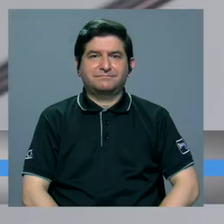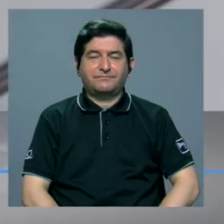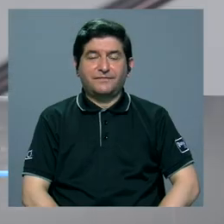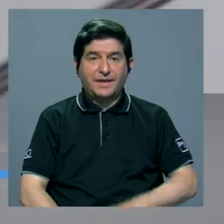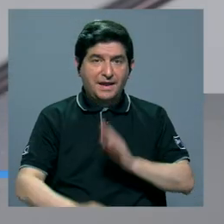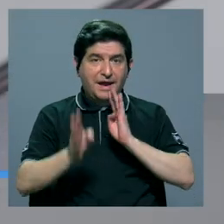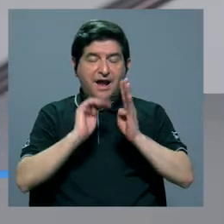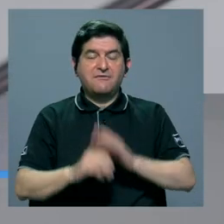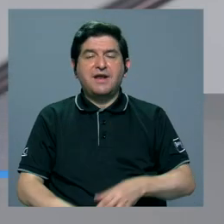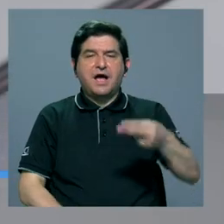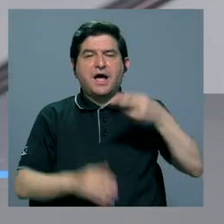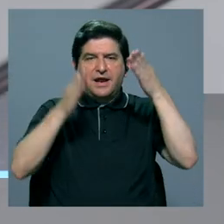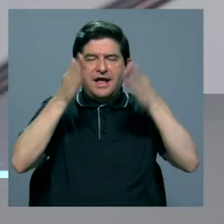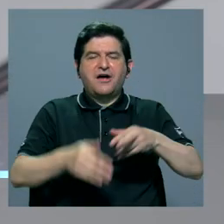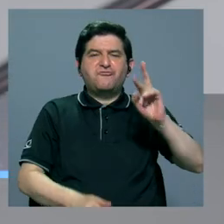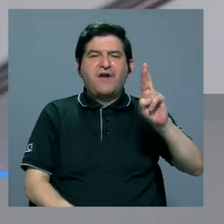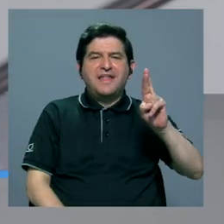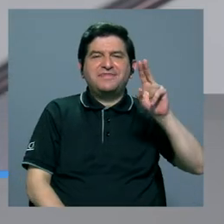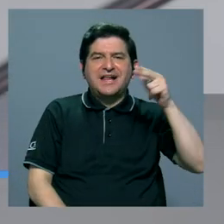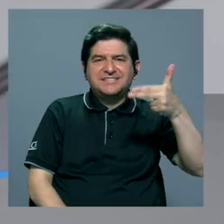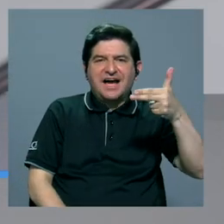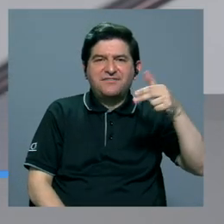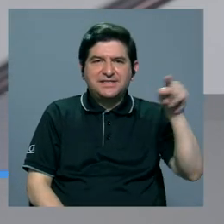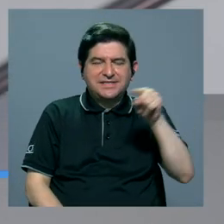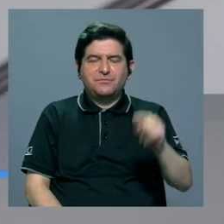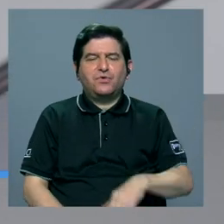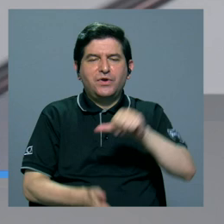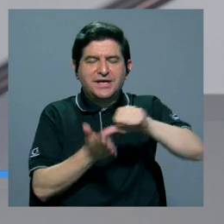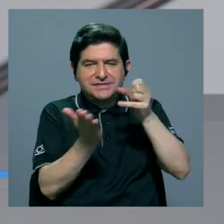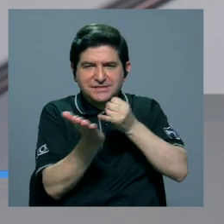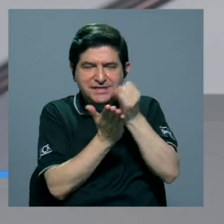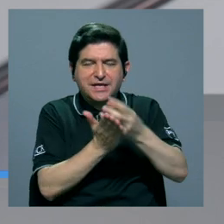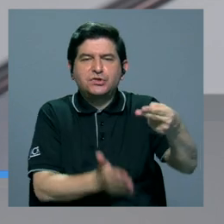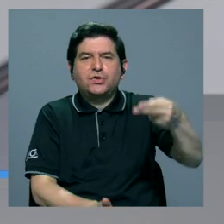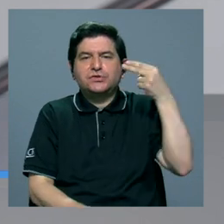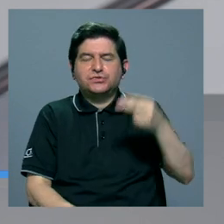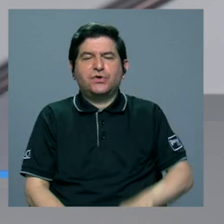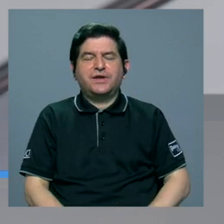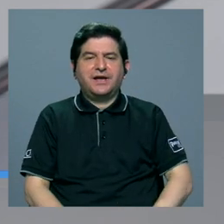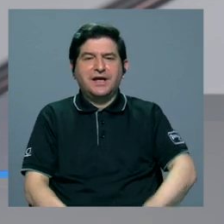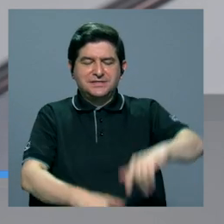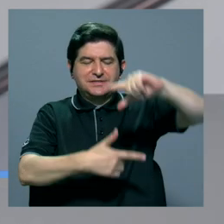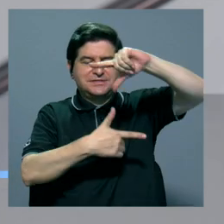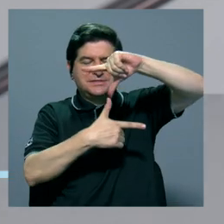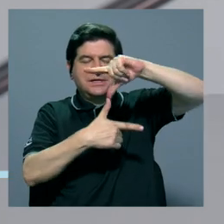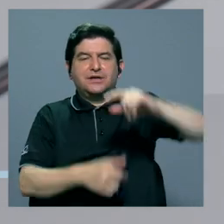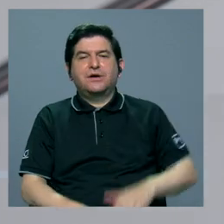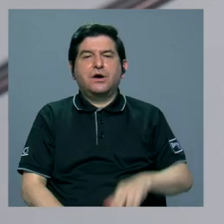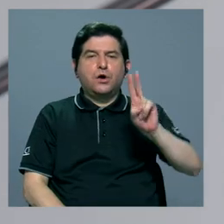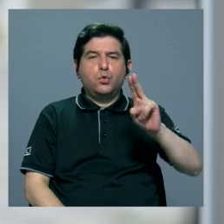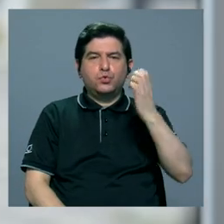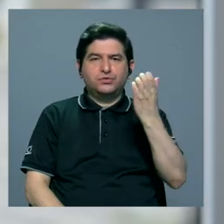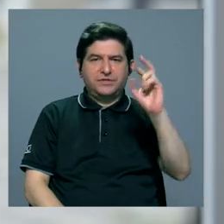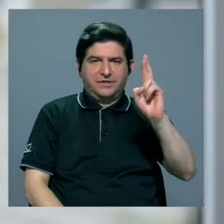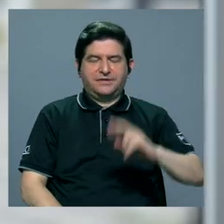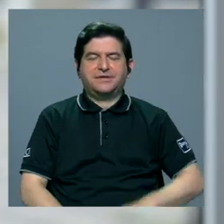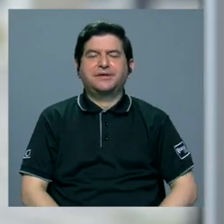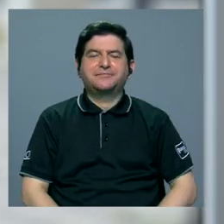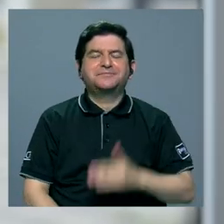Conversamos con el historiador Randall Chávez Zamora del Centro de Investigaciones Históricas para América Central de la Universidad de Costa Rica